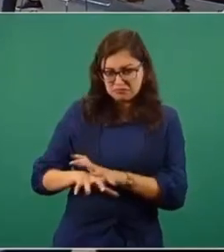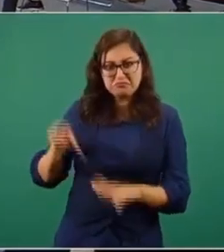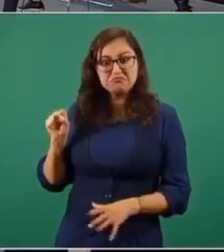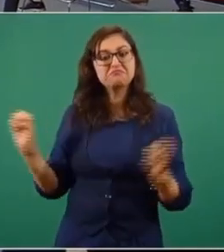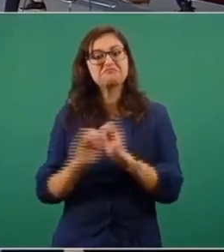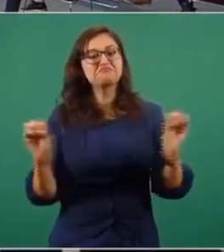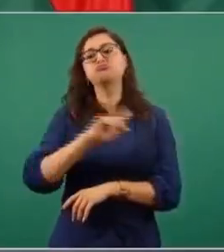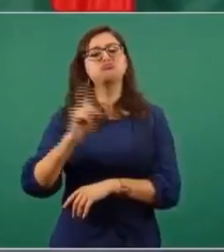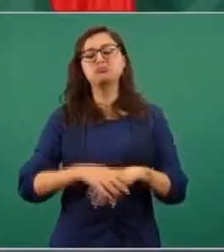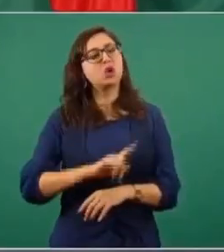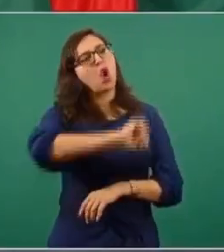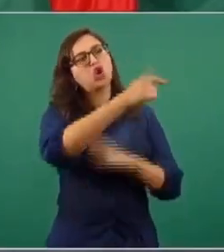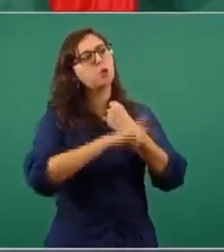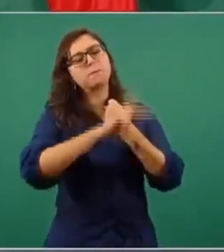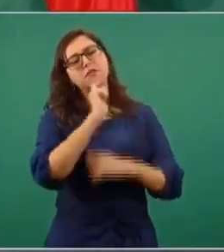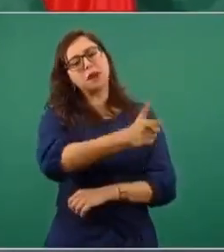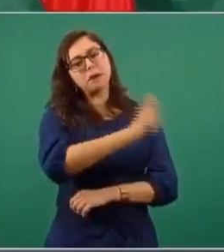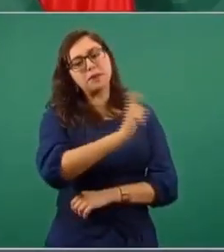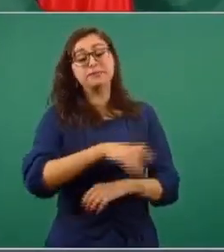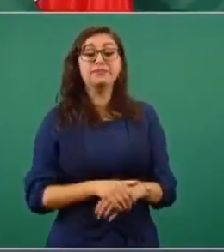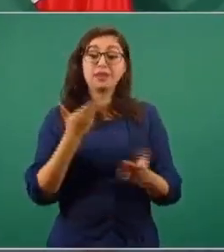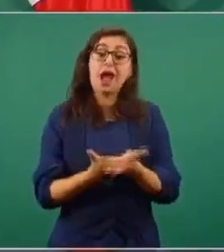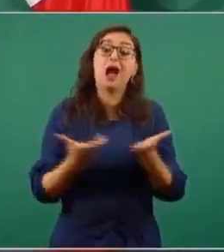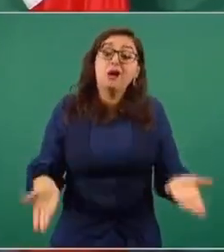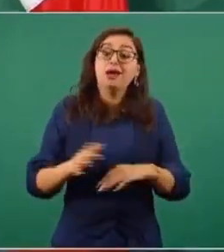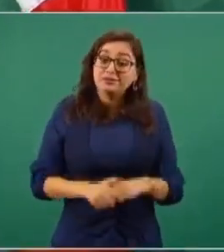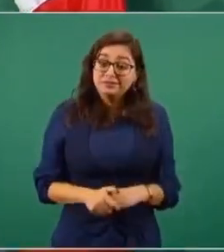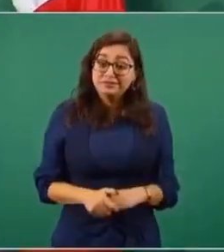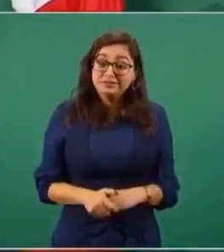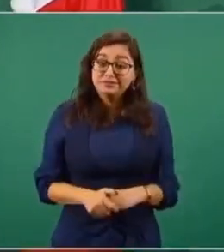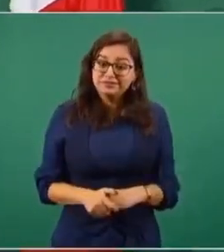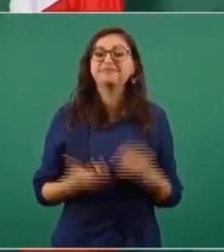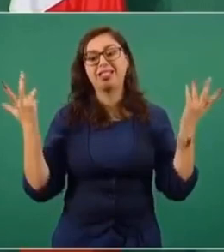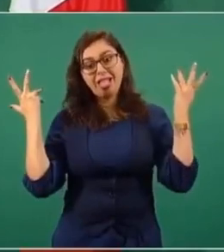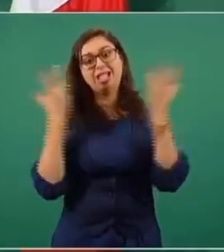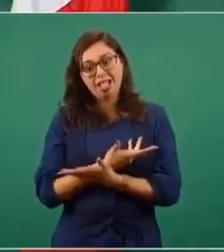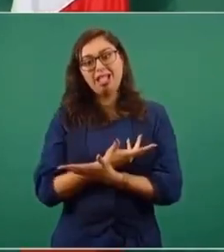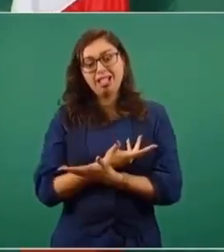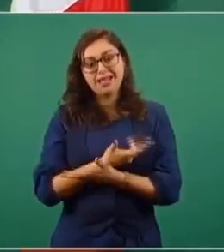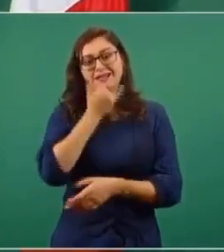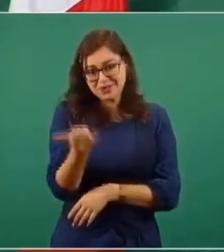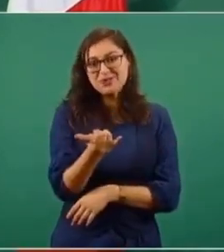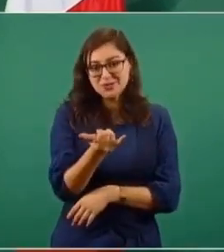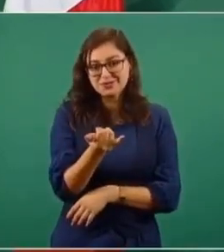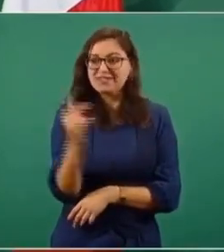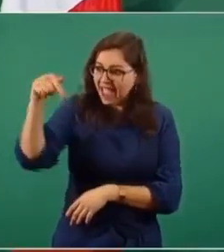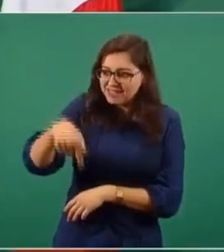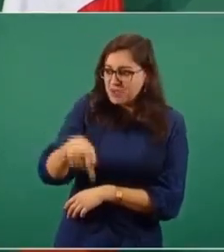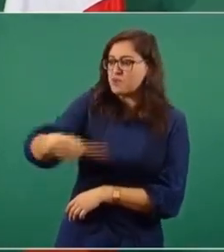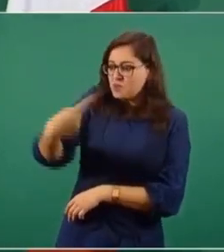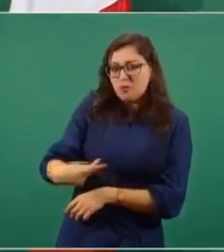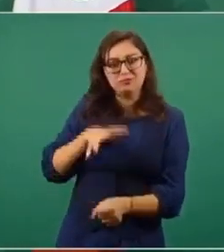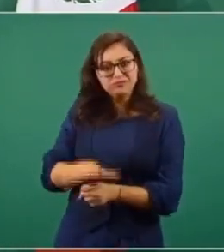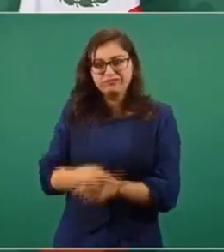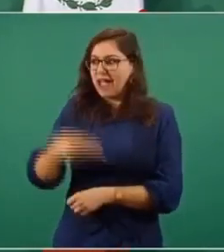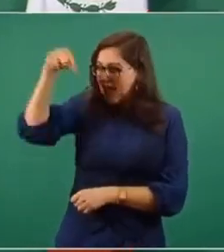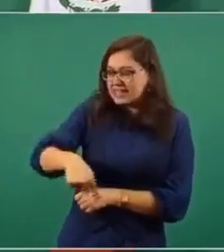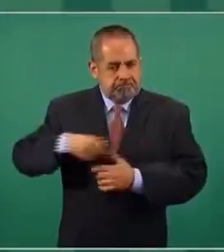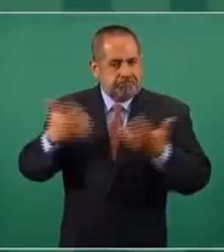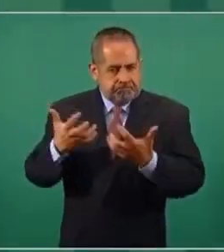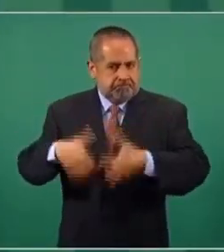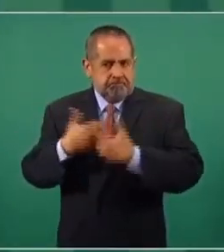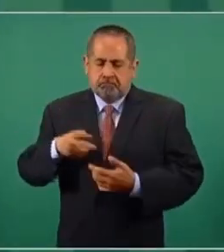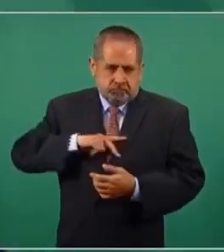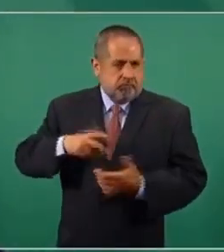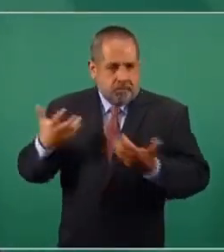No van encontrar nada. Ahora estamos sintiendo de que debemos de procurar ser autosuficientes. Es lo mismo con las gasolinas.